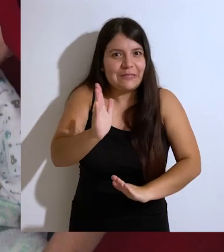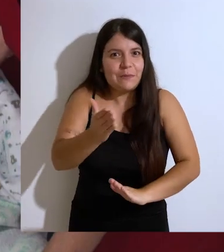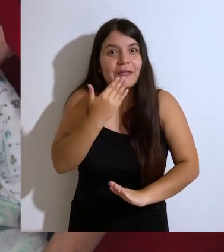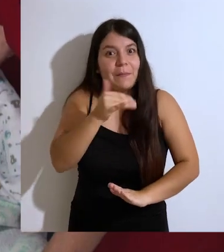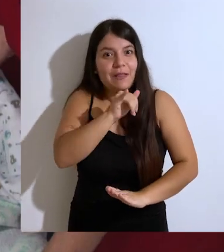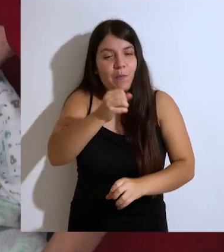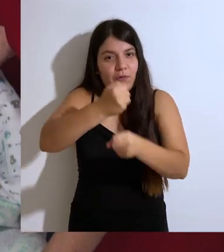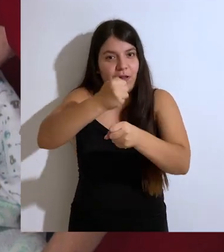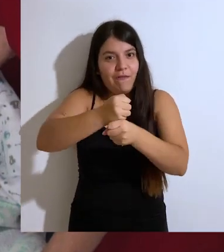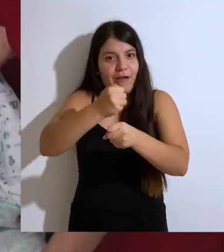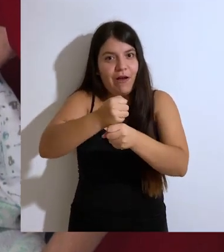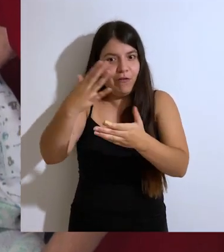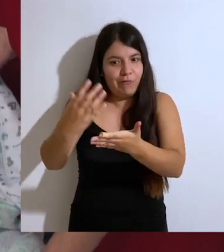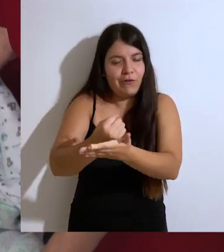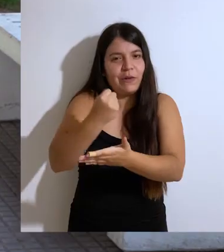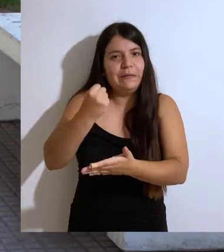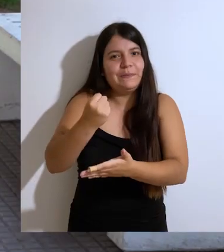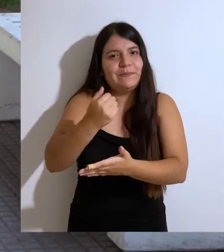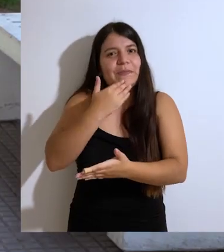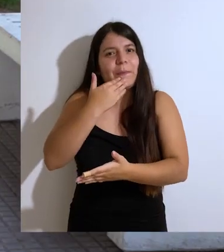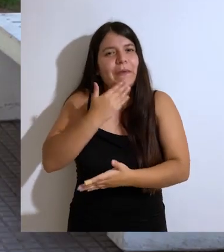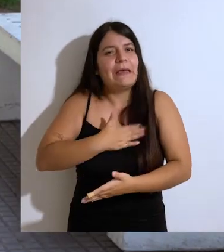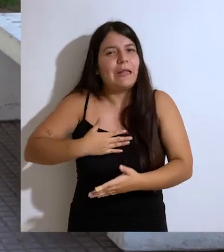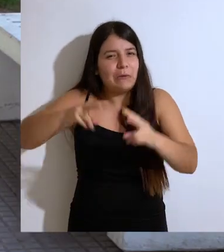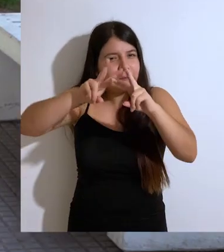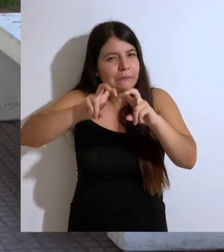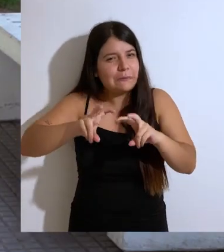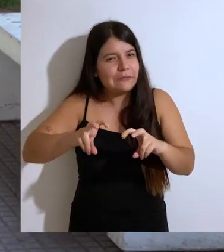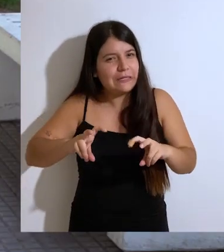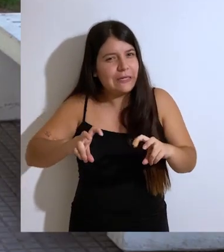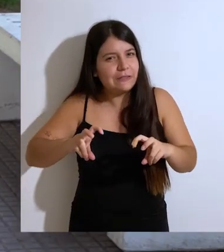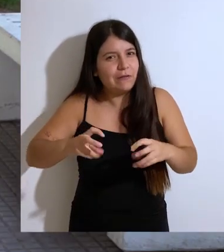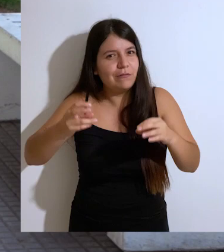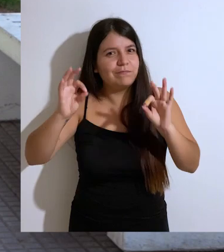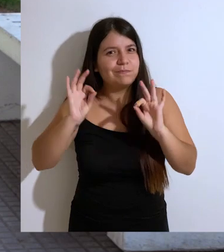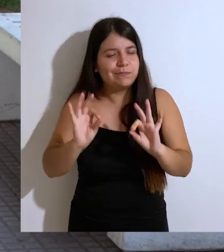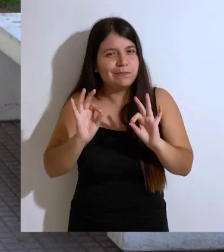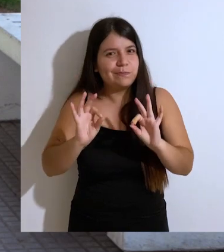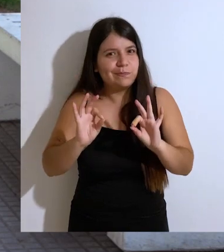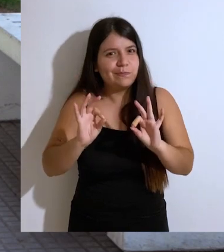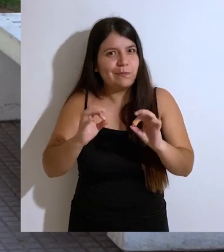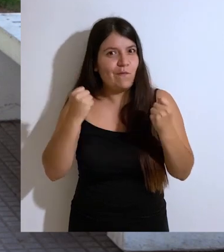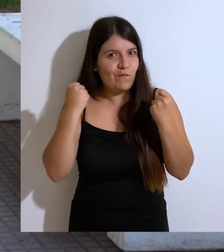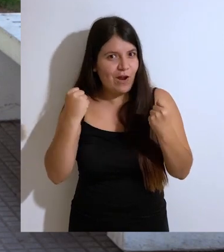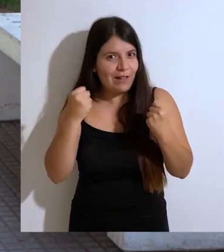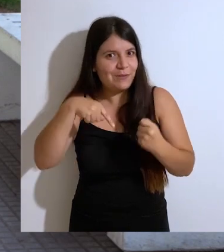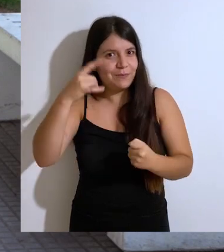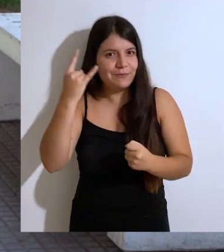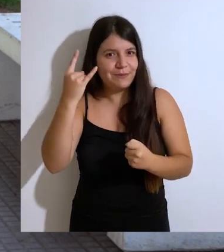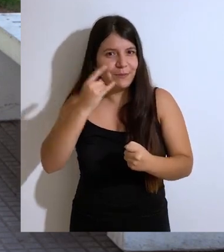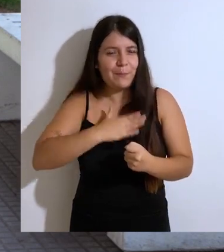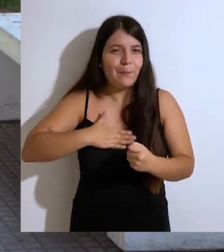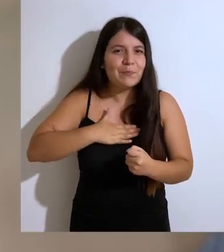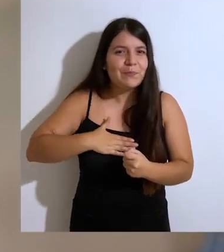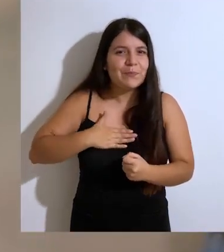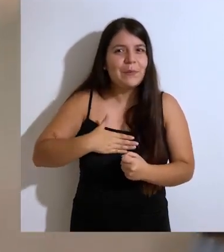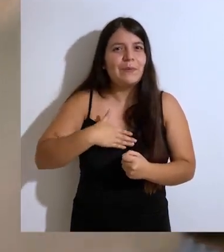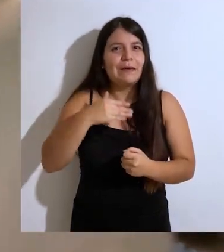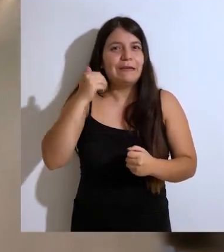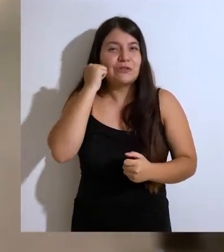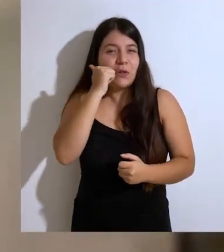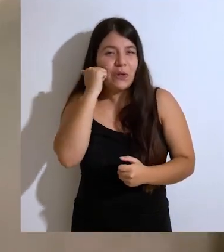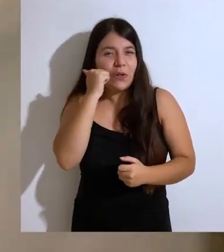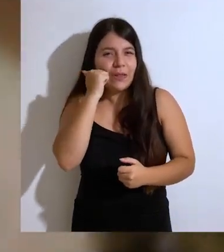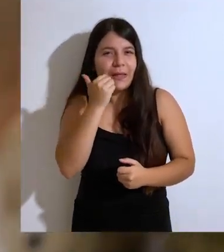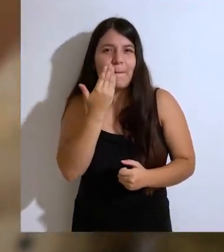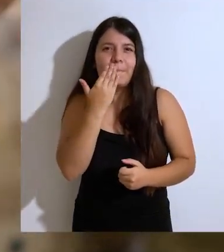su inserción laboral. También queremos consolidar nuestra investigación, una investigación potente en nuestra universidad que queremos que sea